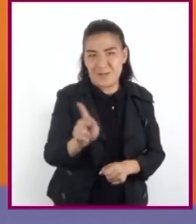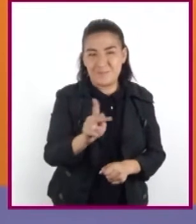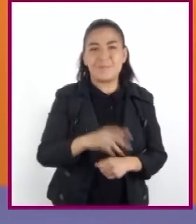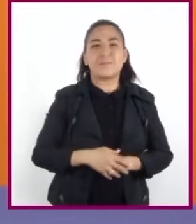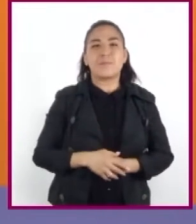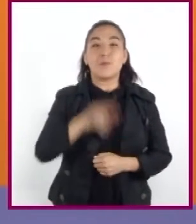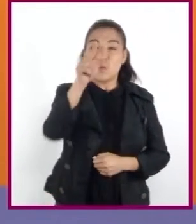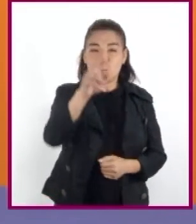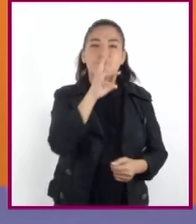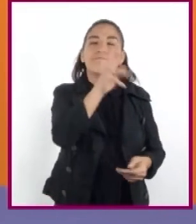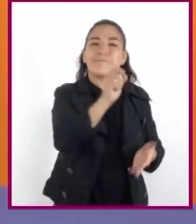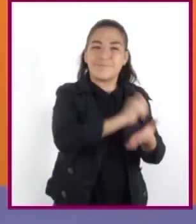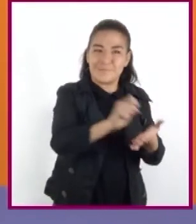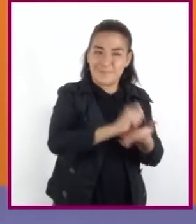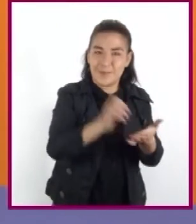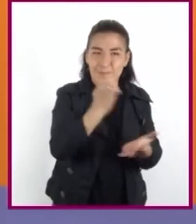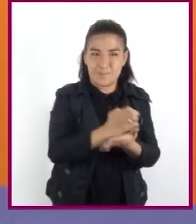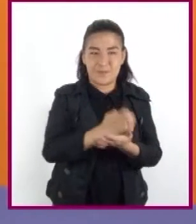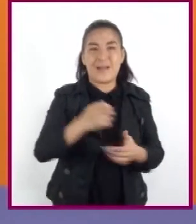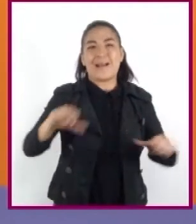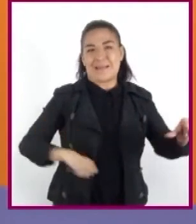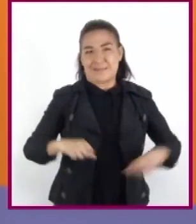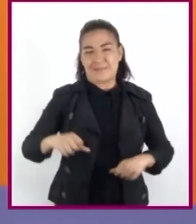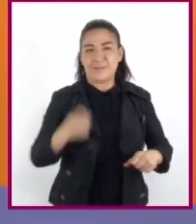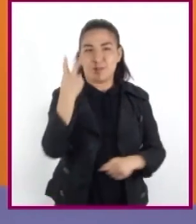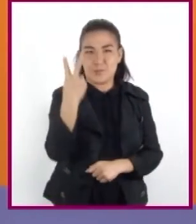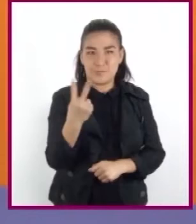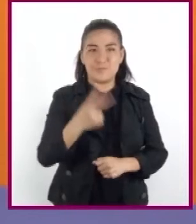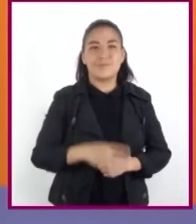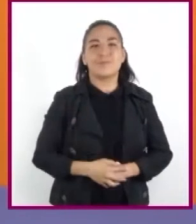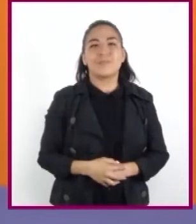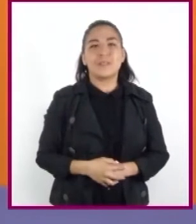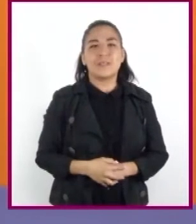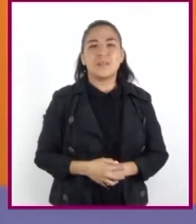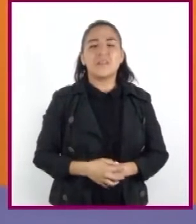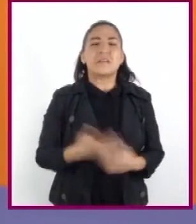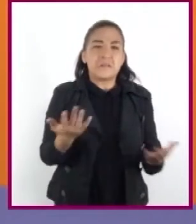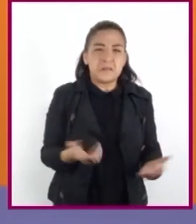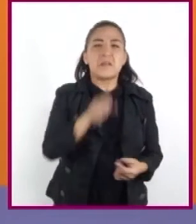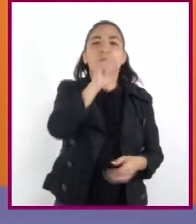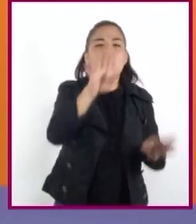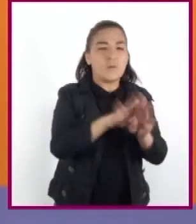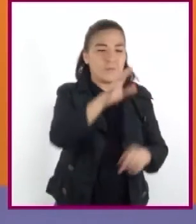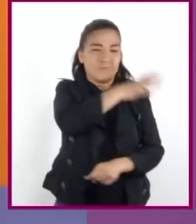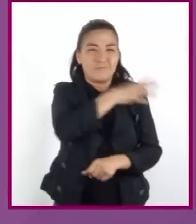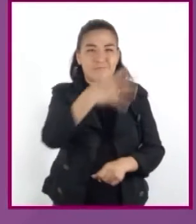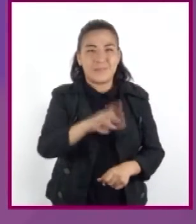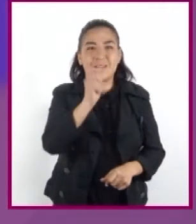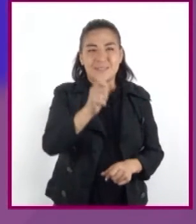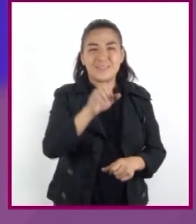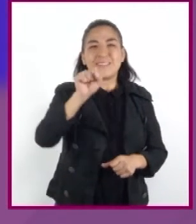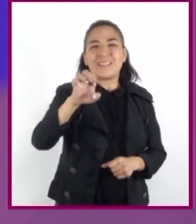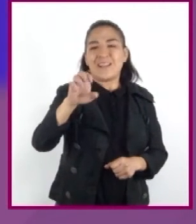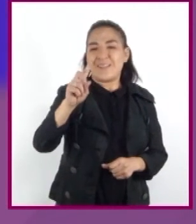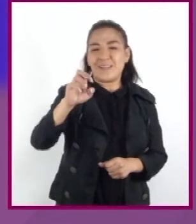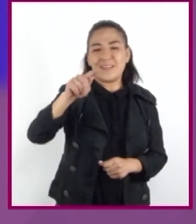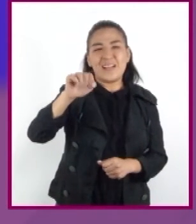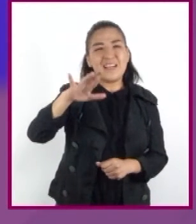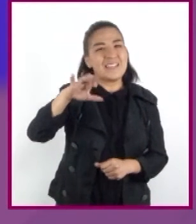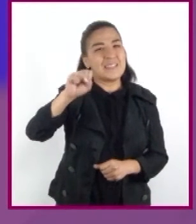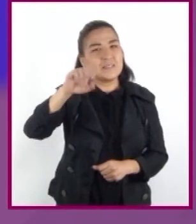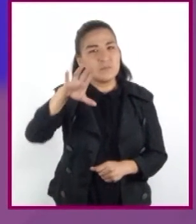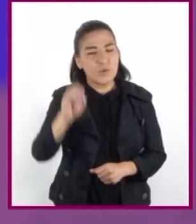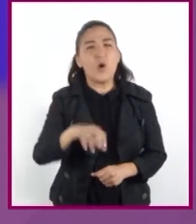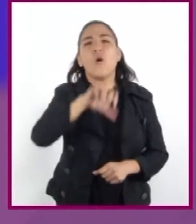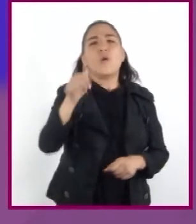Respondan en su cuaderno. Actividad 2. Además de la generalización del sedentarismo, ¿qué otras características